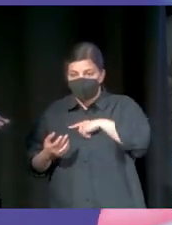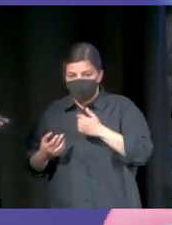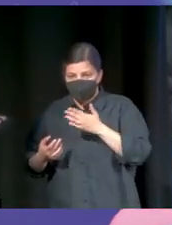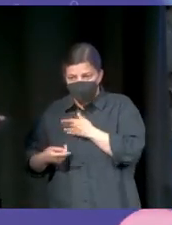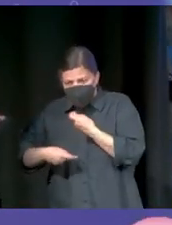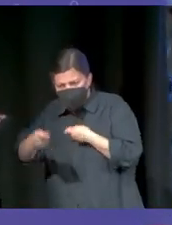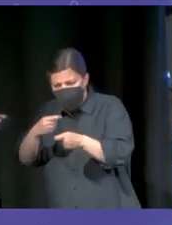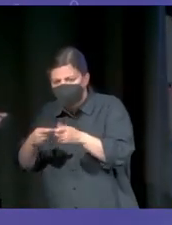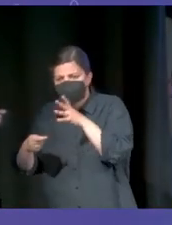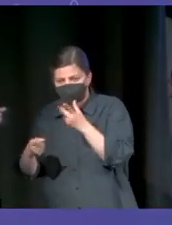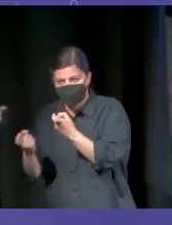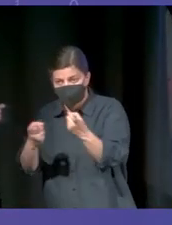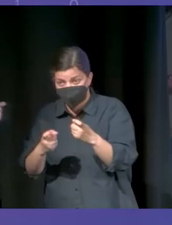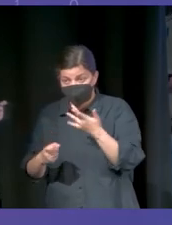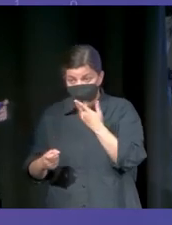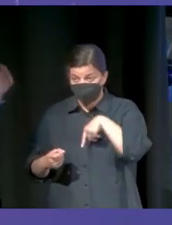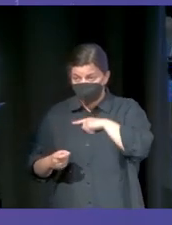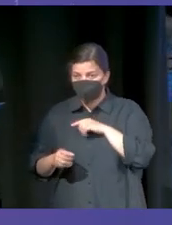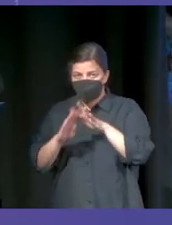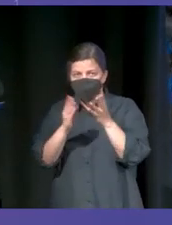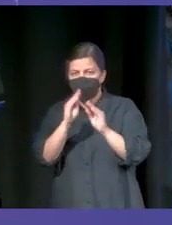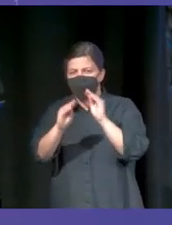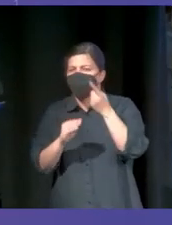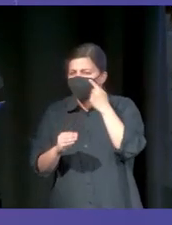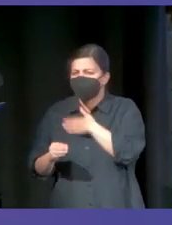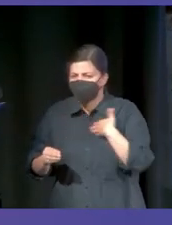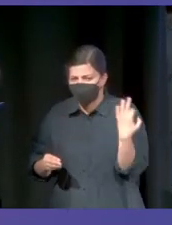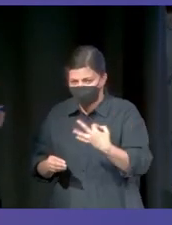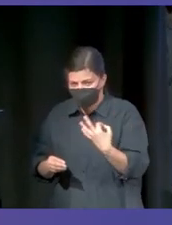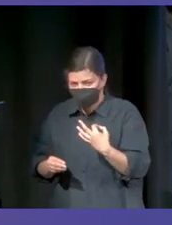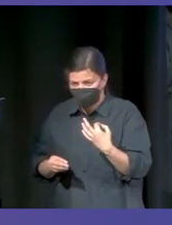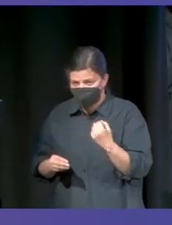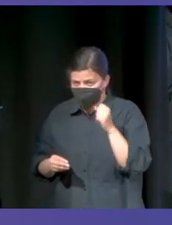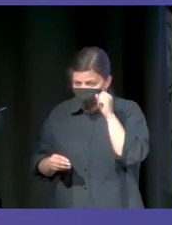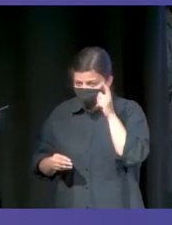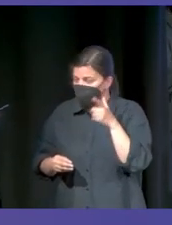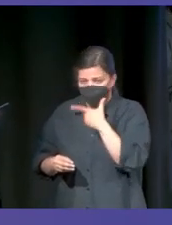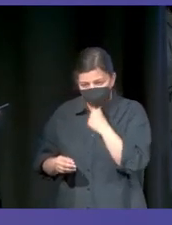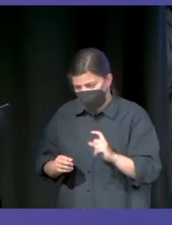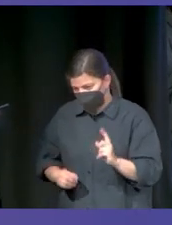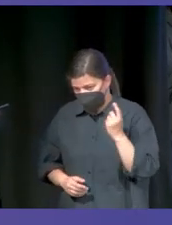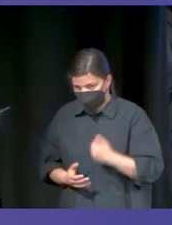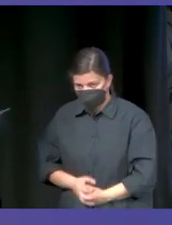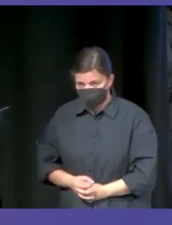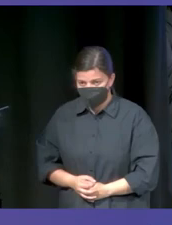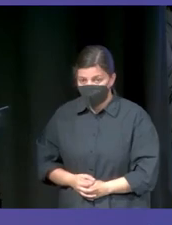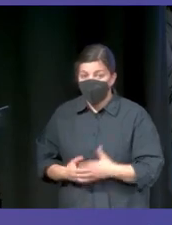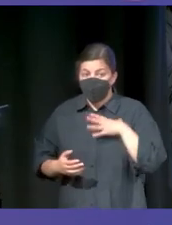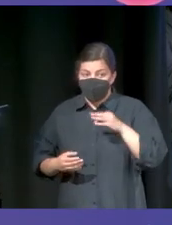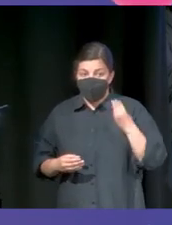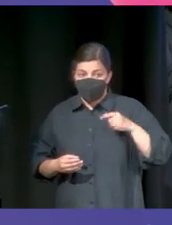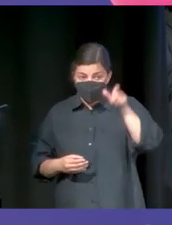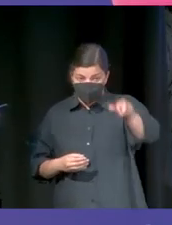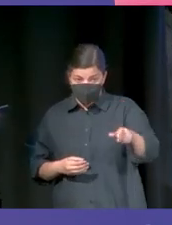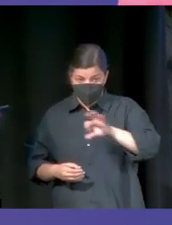necesita. Cuando muchas veces, si preguntamos al mundo qué es lo que quieren, veremos que era mucho más sencillo. Y quizás acabamos siendo como ese